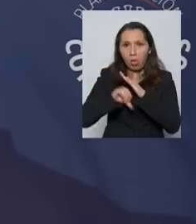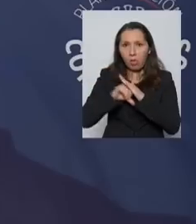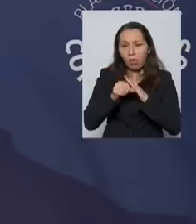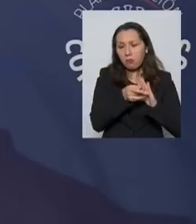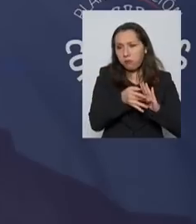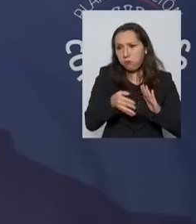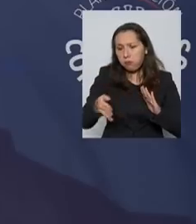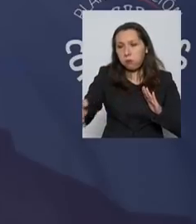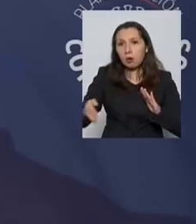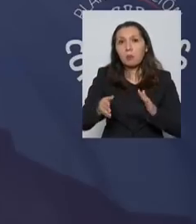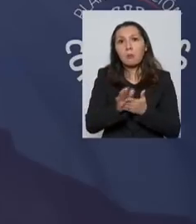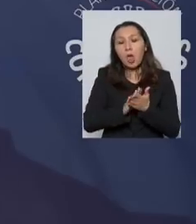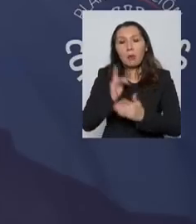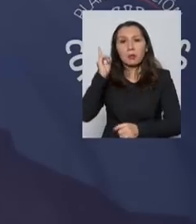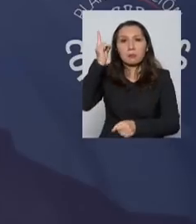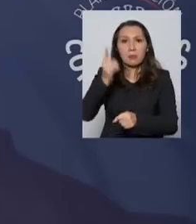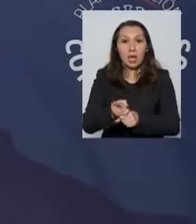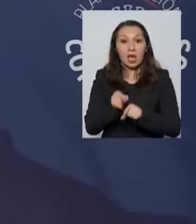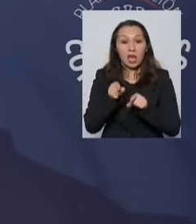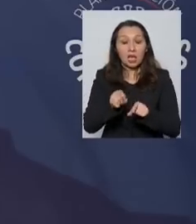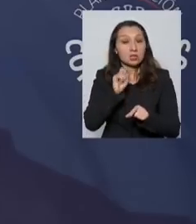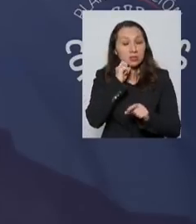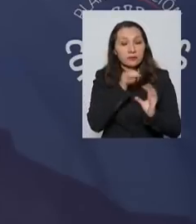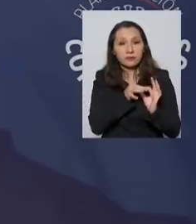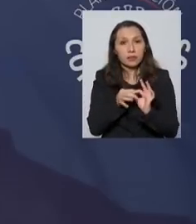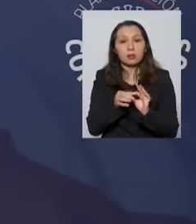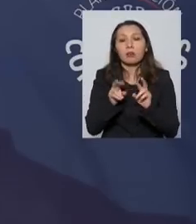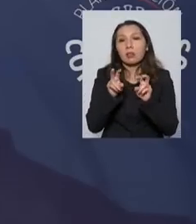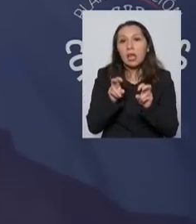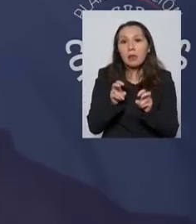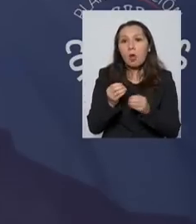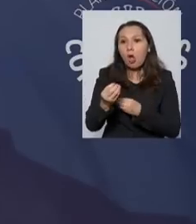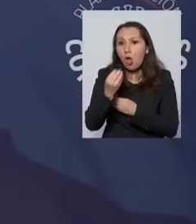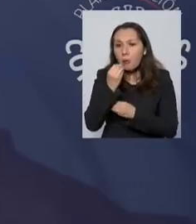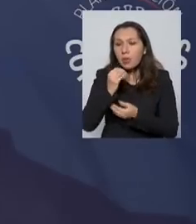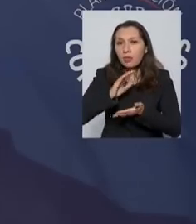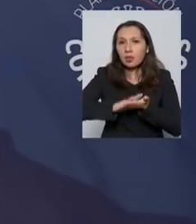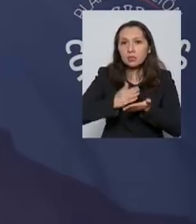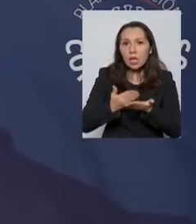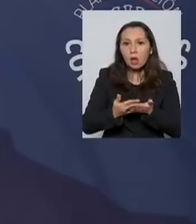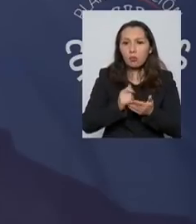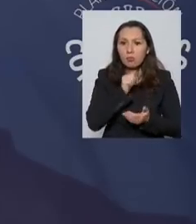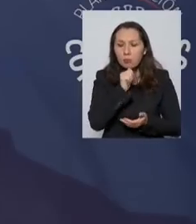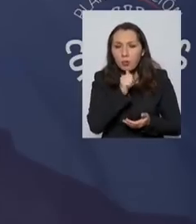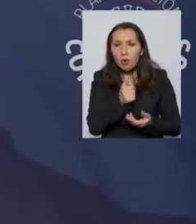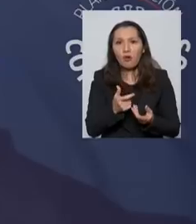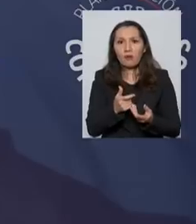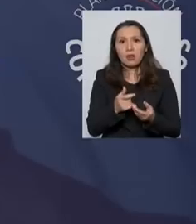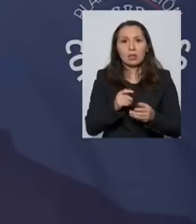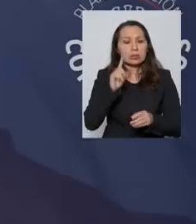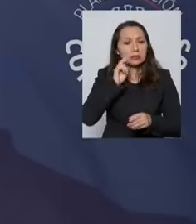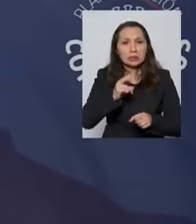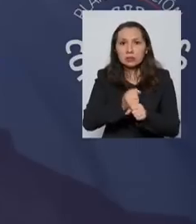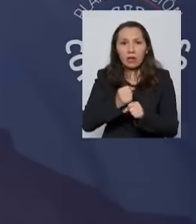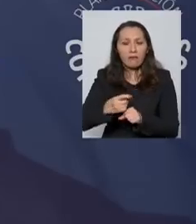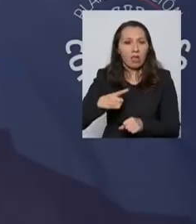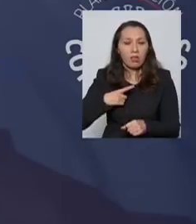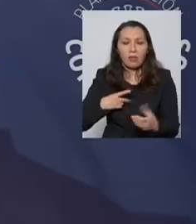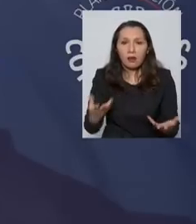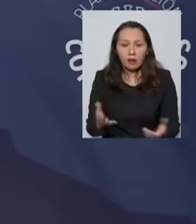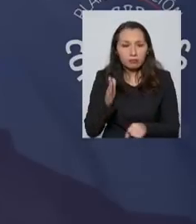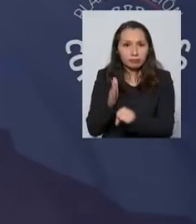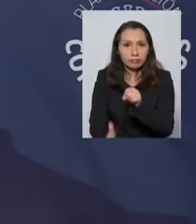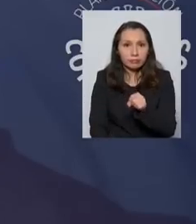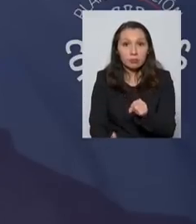otros una medida de esa naturaleza en términos de comida, salud, pobreza, desempleo, y que